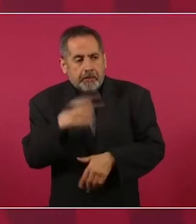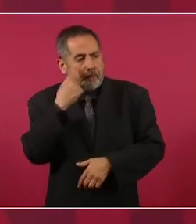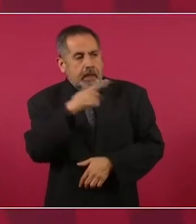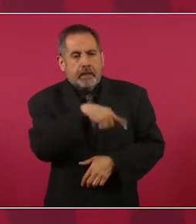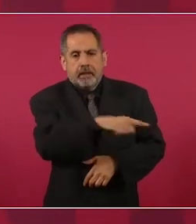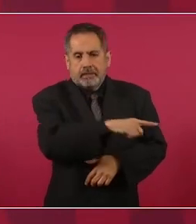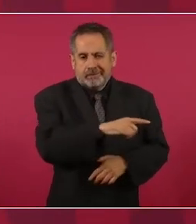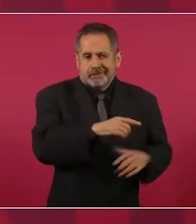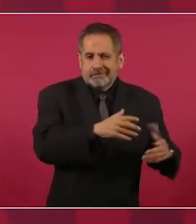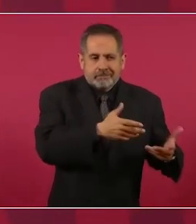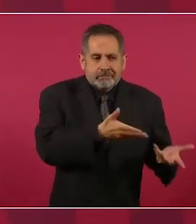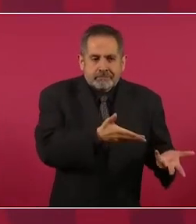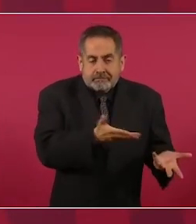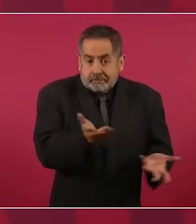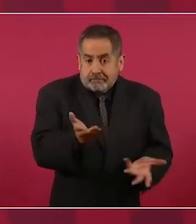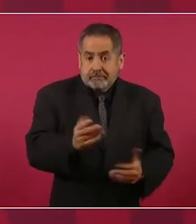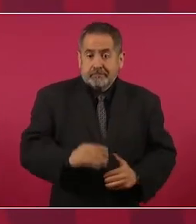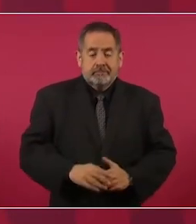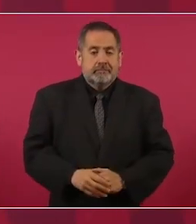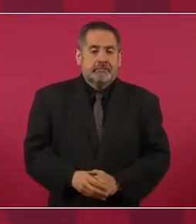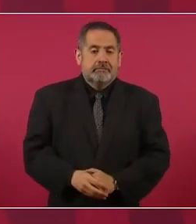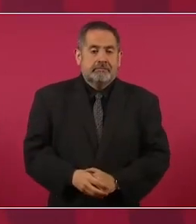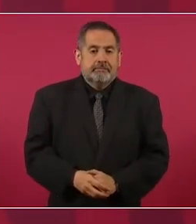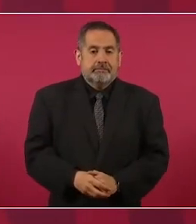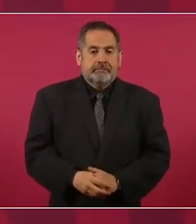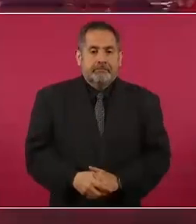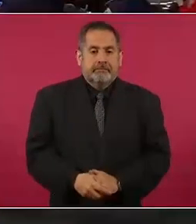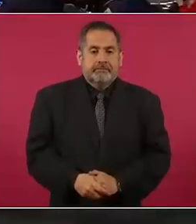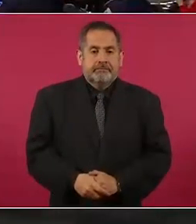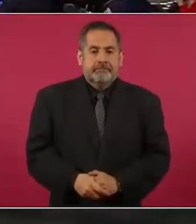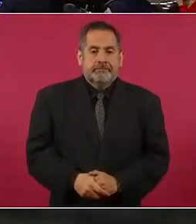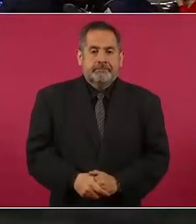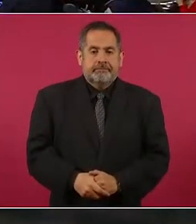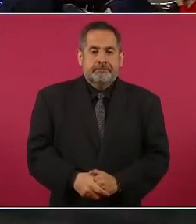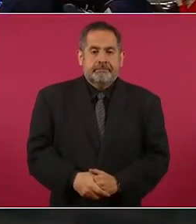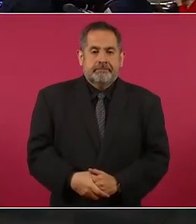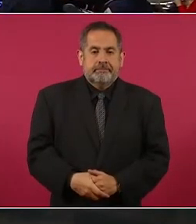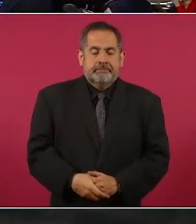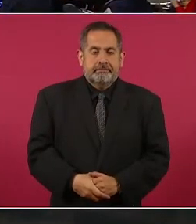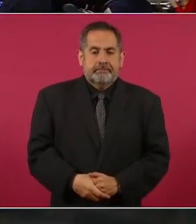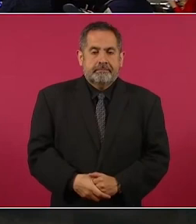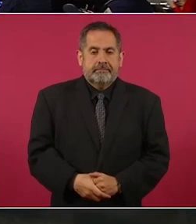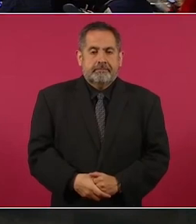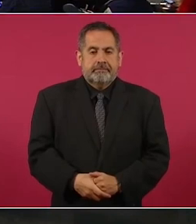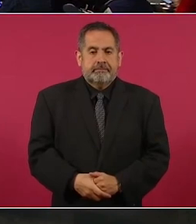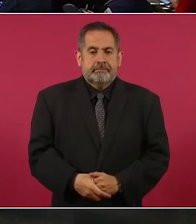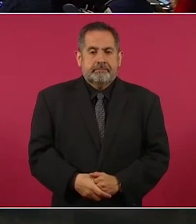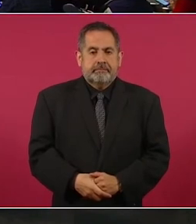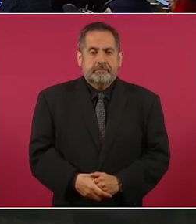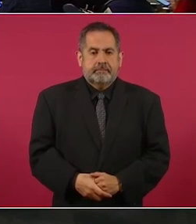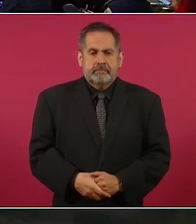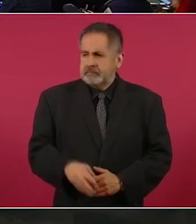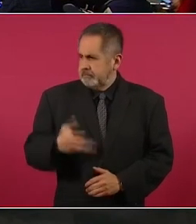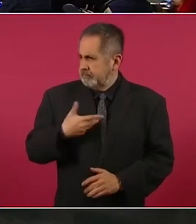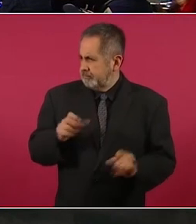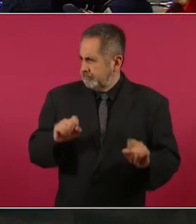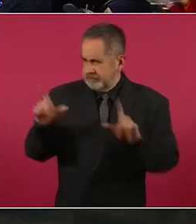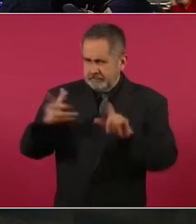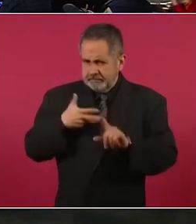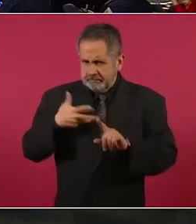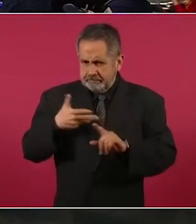lo tendrán ahí.